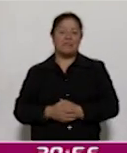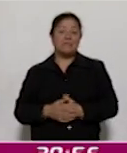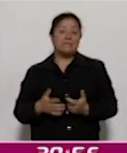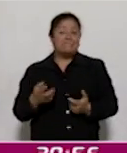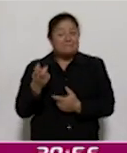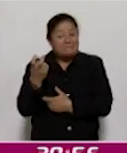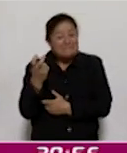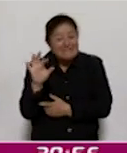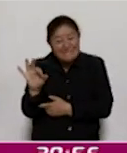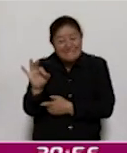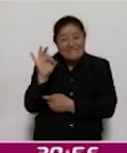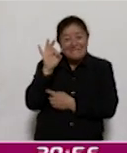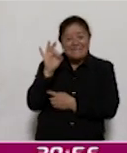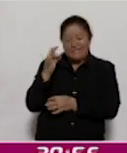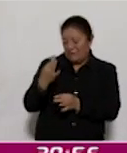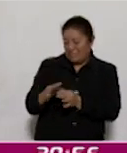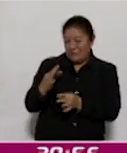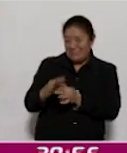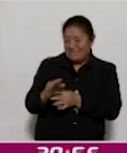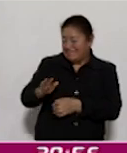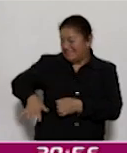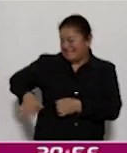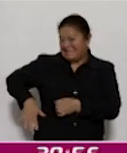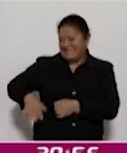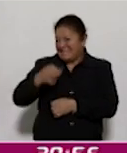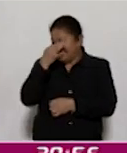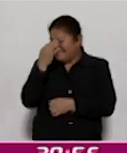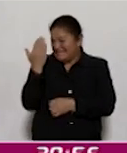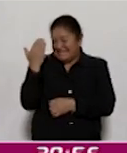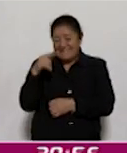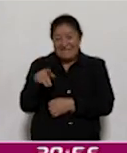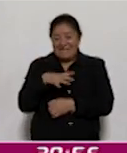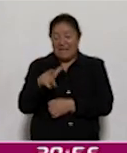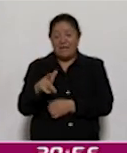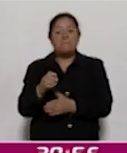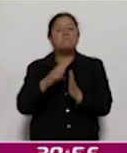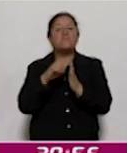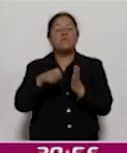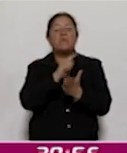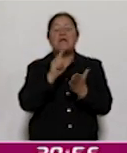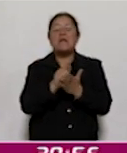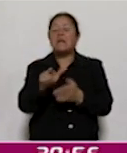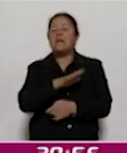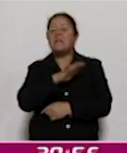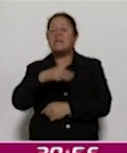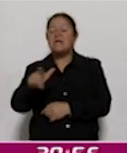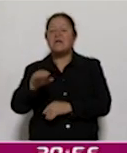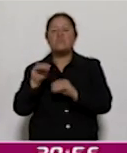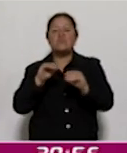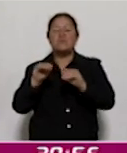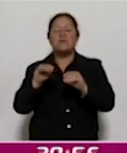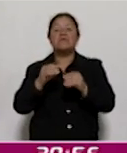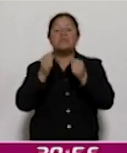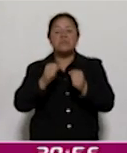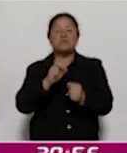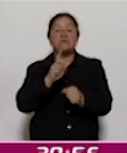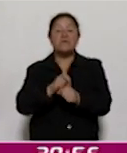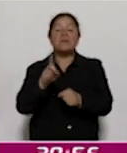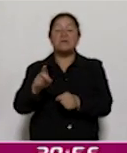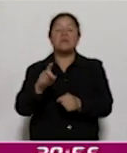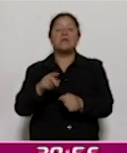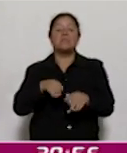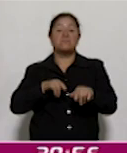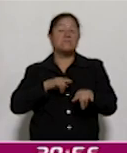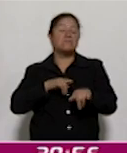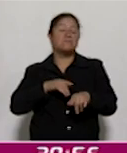fundamental que justo también acaban de tocar en este momento. Por ejemplo, la Ley General de Movilidad y Seguridad Vial, que es relativamente reciente del